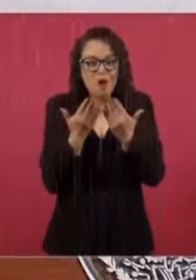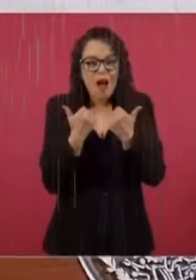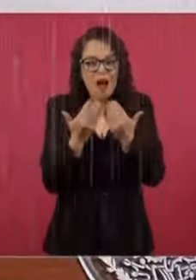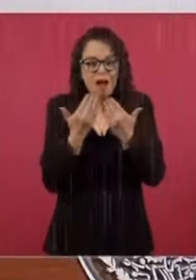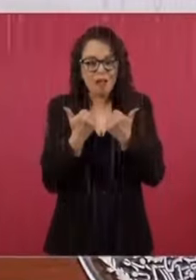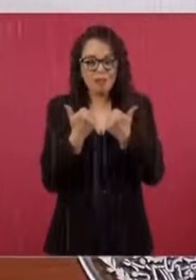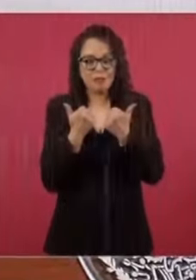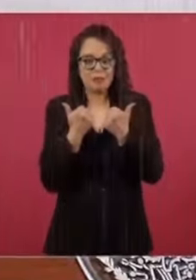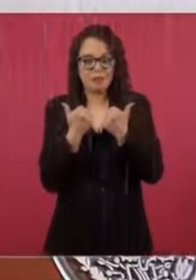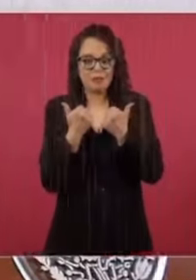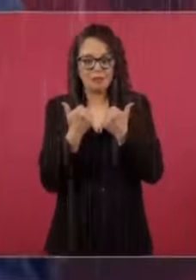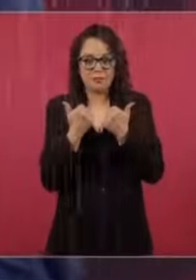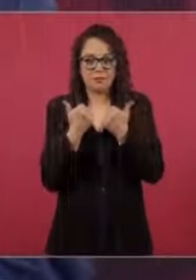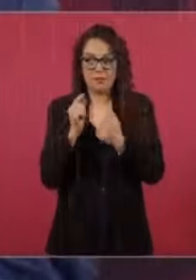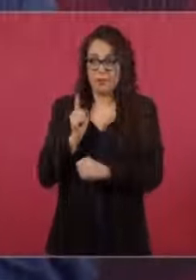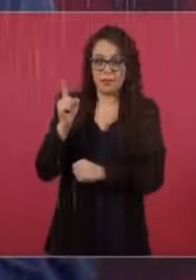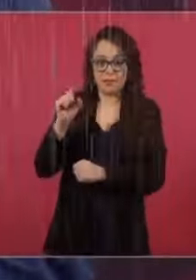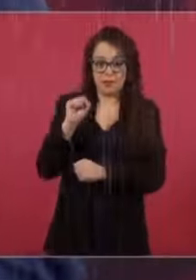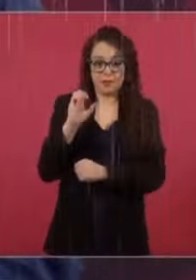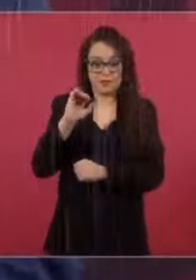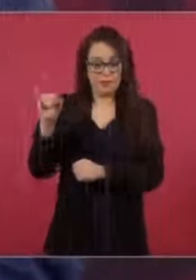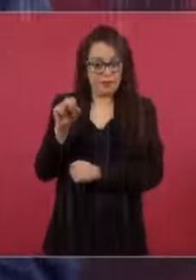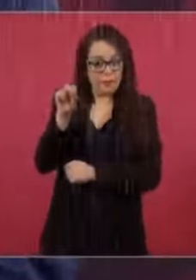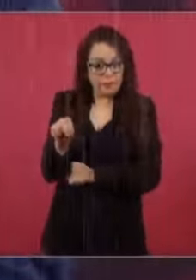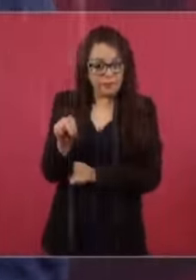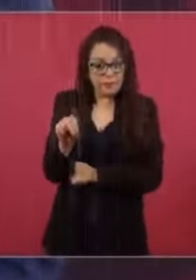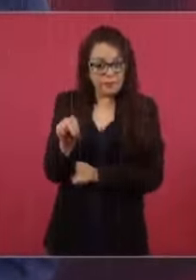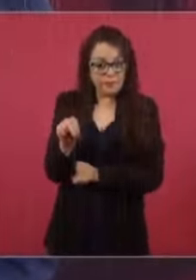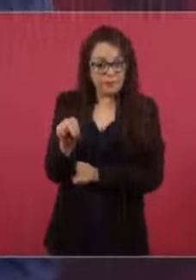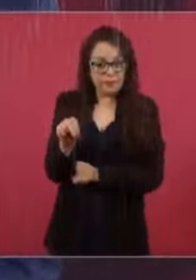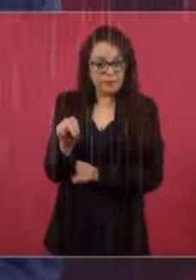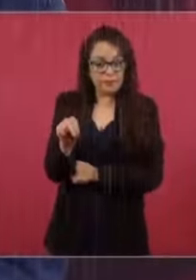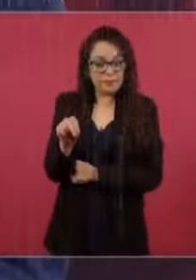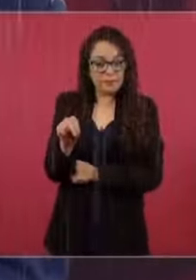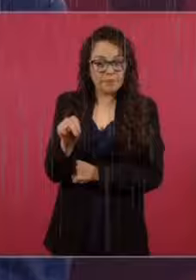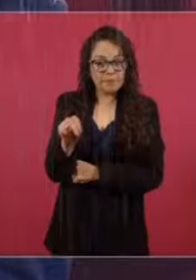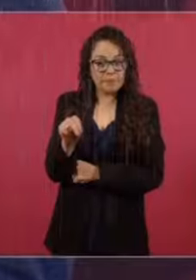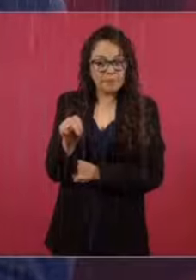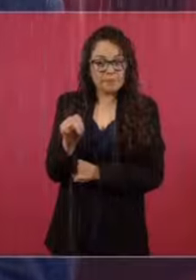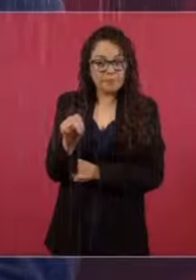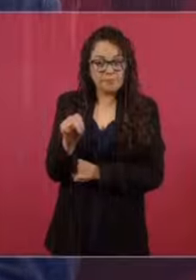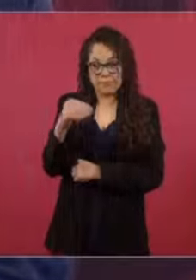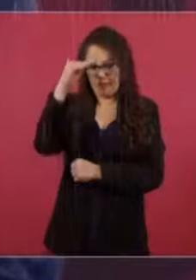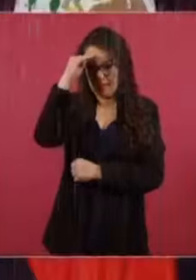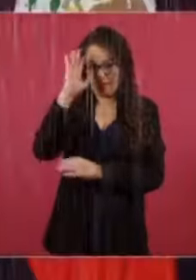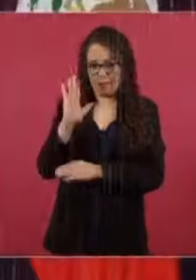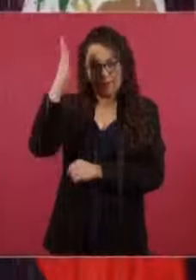Está rebasada la Corte. Aún cuando quisieran arriba